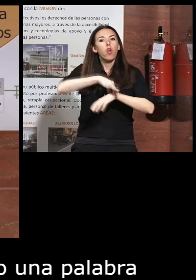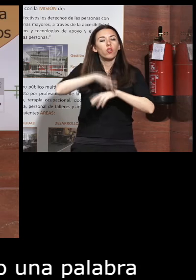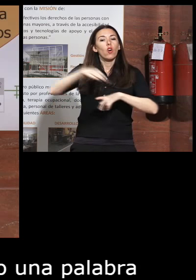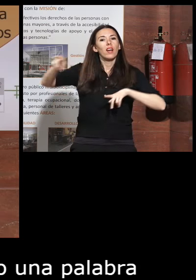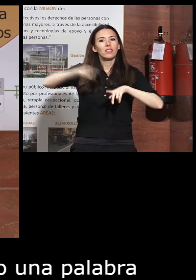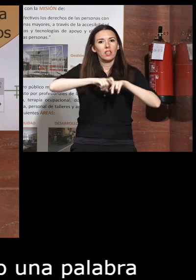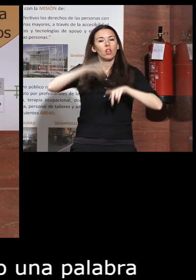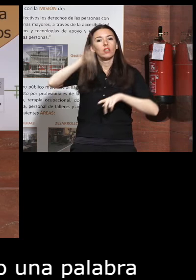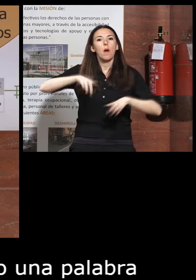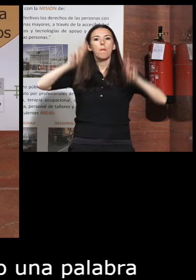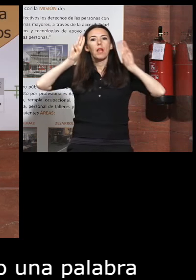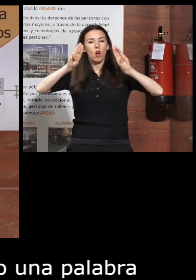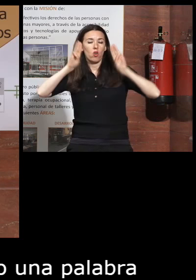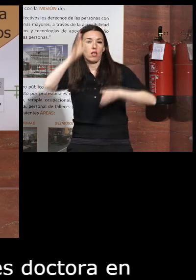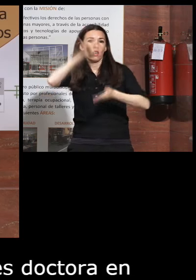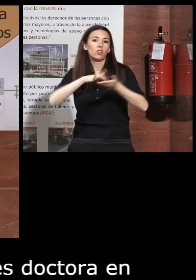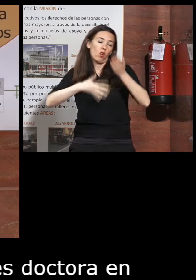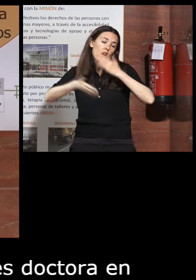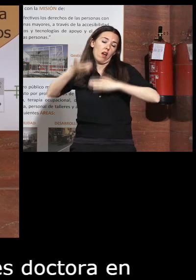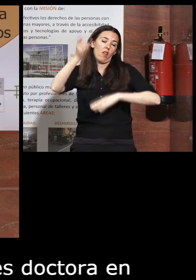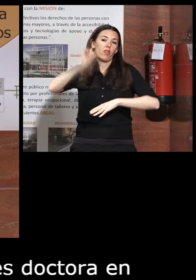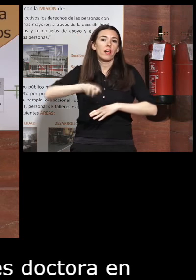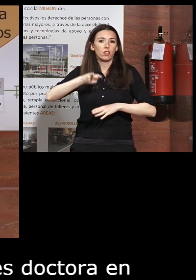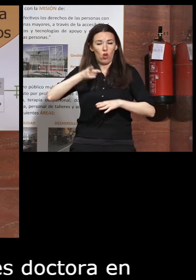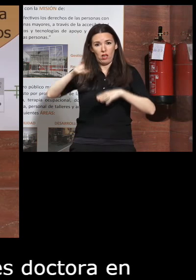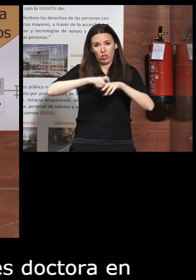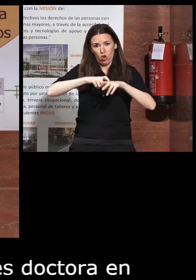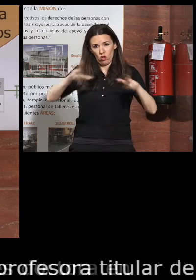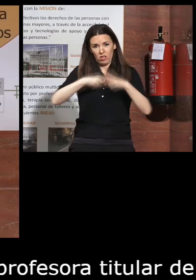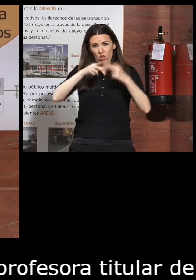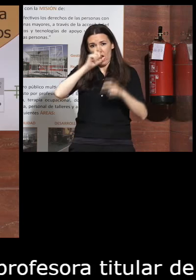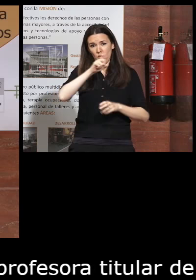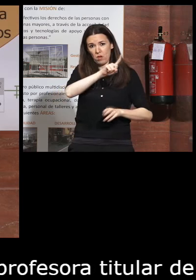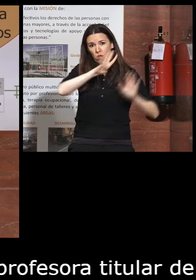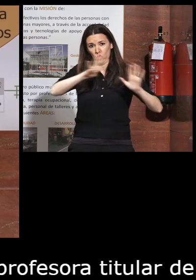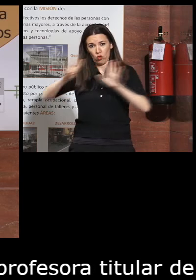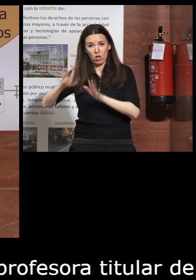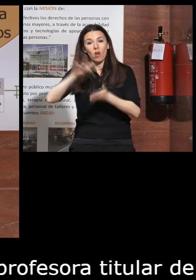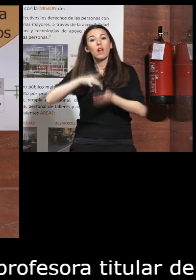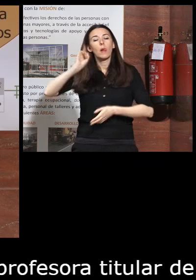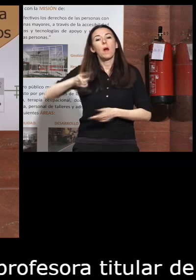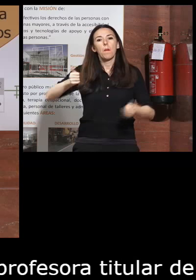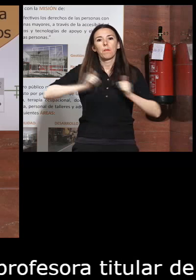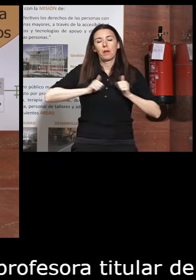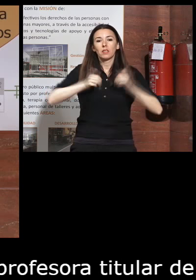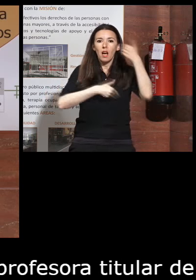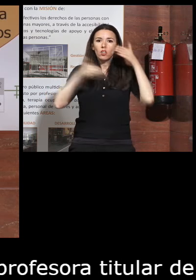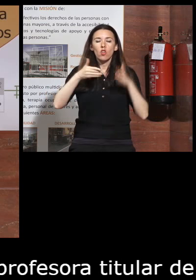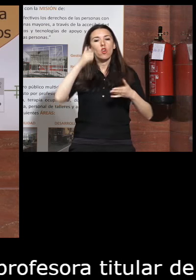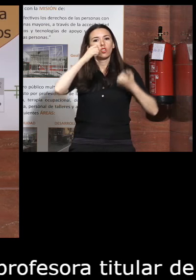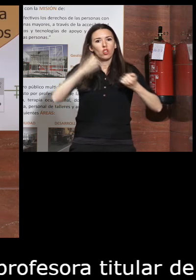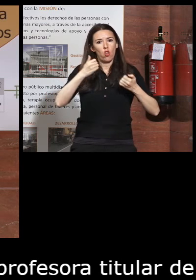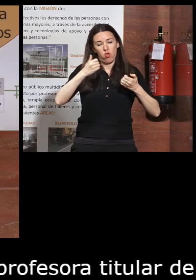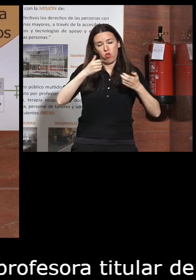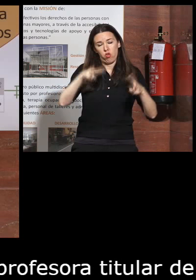licenciada en pedagogía y profesora titular de psicología social desde el año 99 y dirigió el máster en atención sociosanitaria a la dependencia